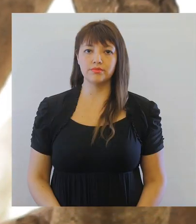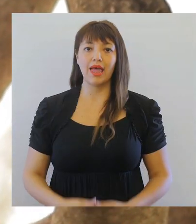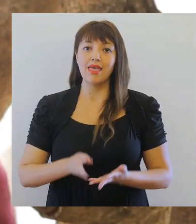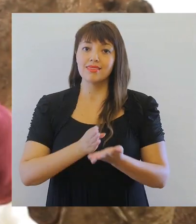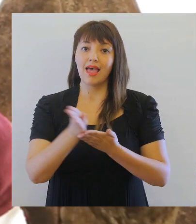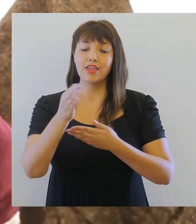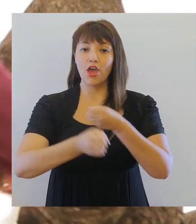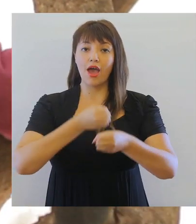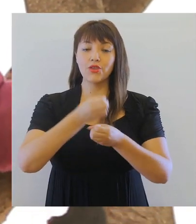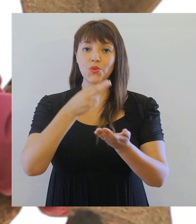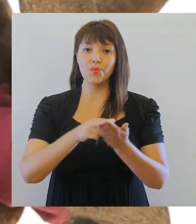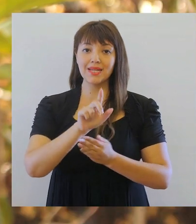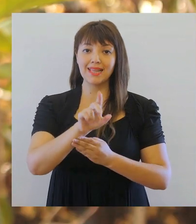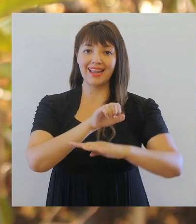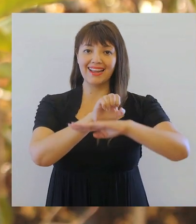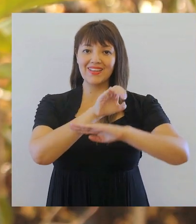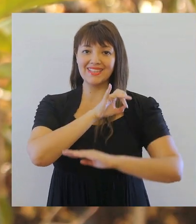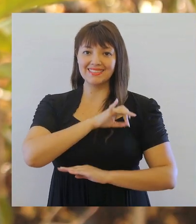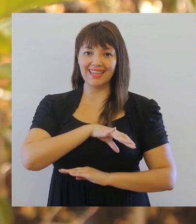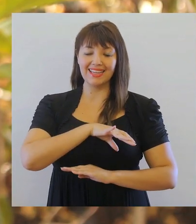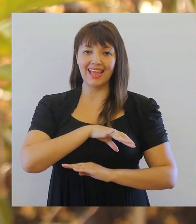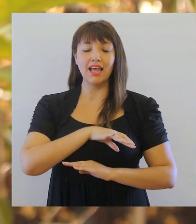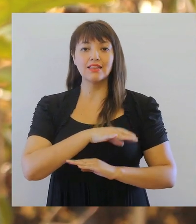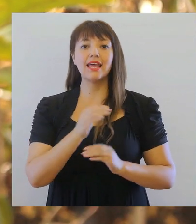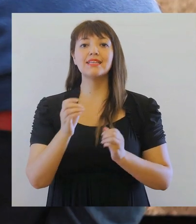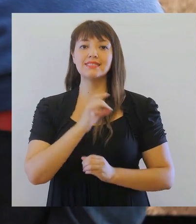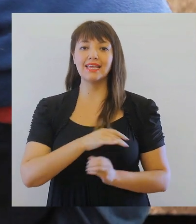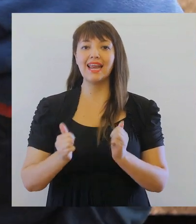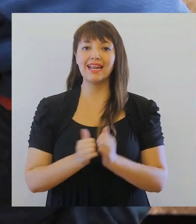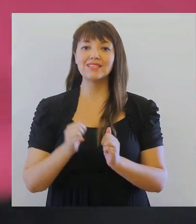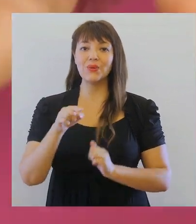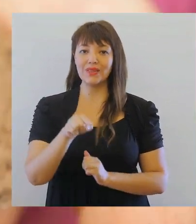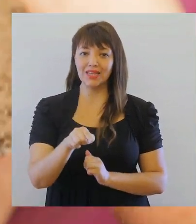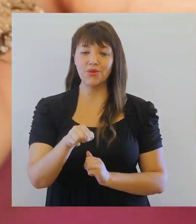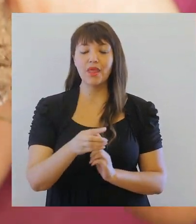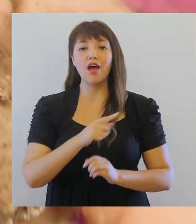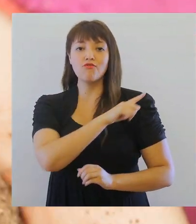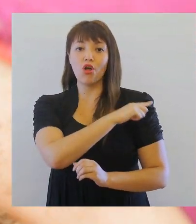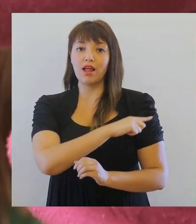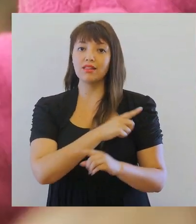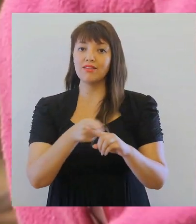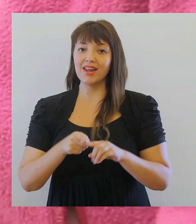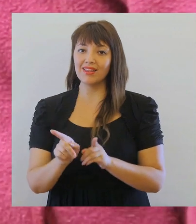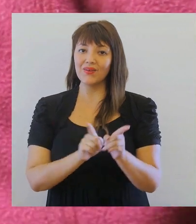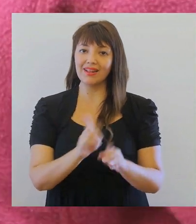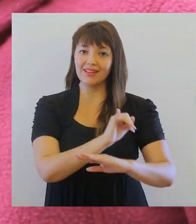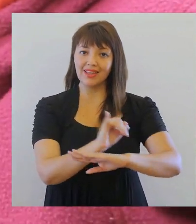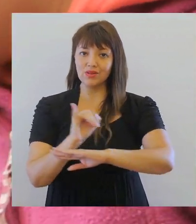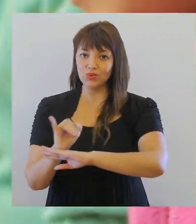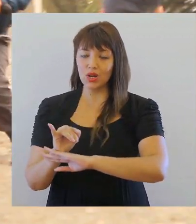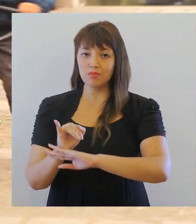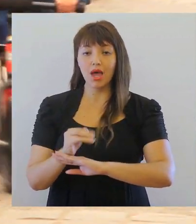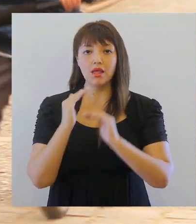Desde el año 2007, el Estado de Chile, a través de Chile Crece Contigo, ha fortalecido y coordinado distintas